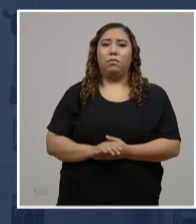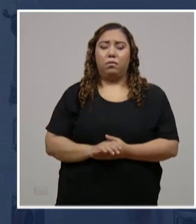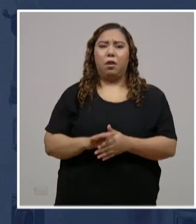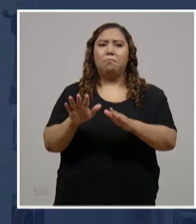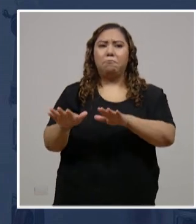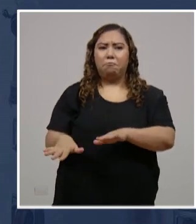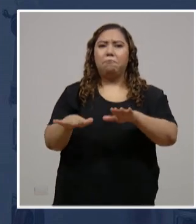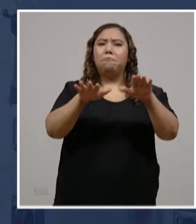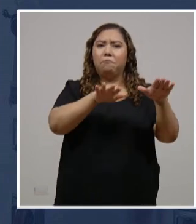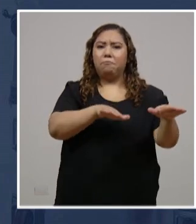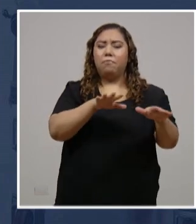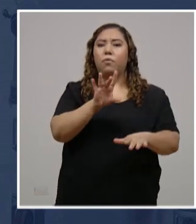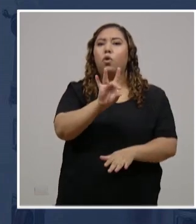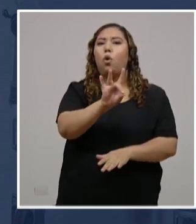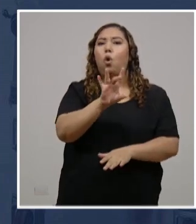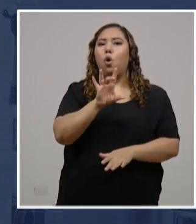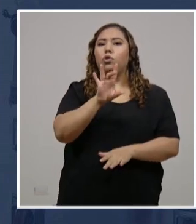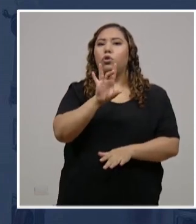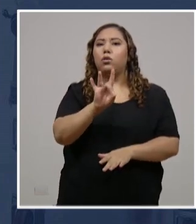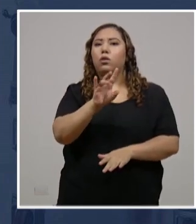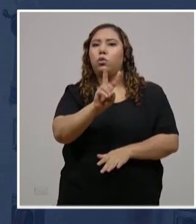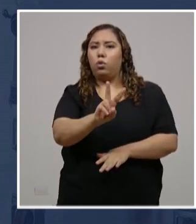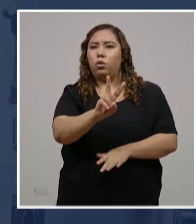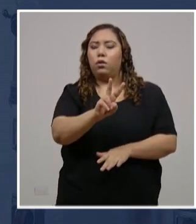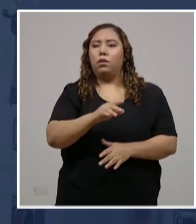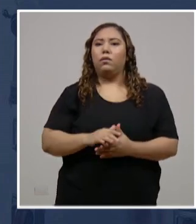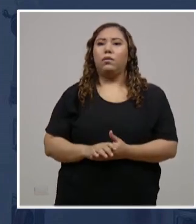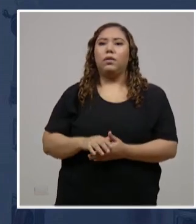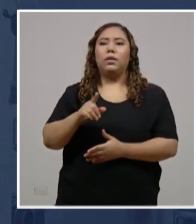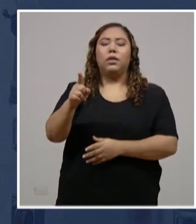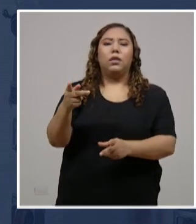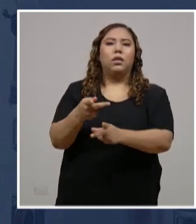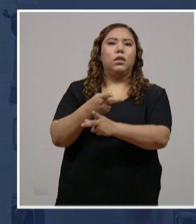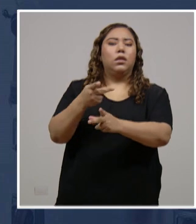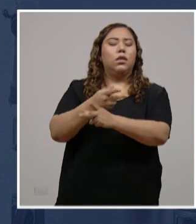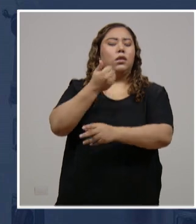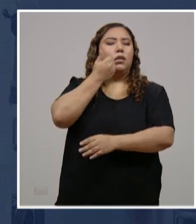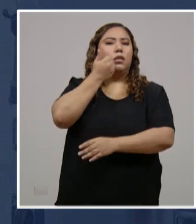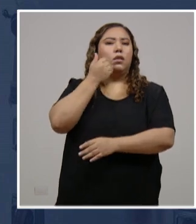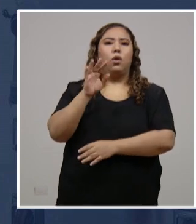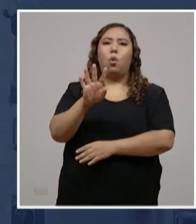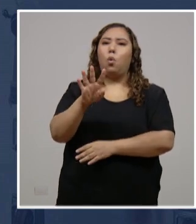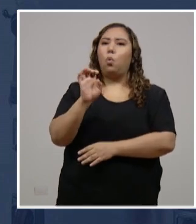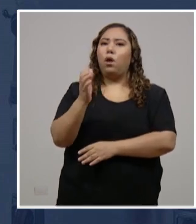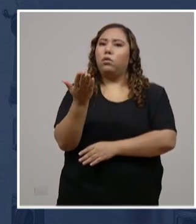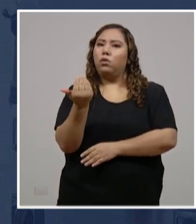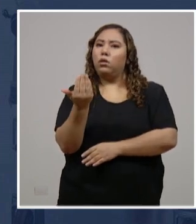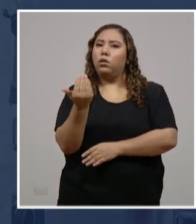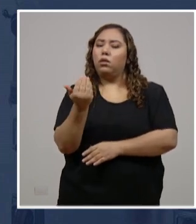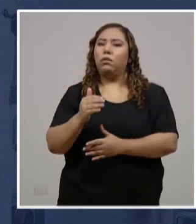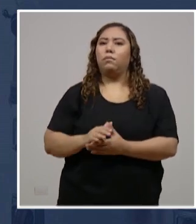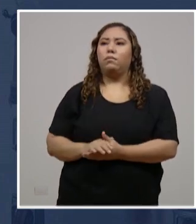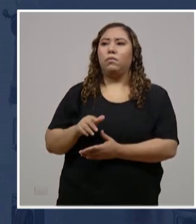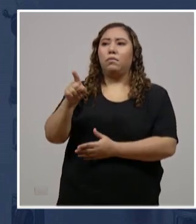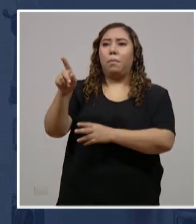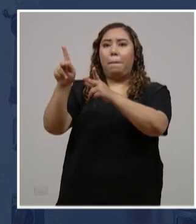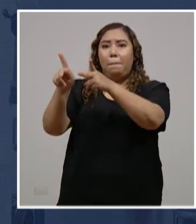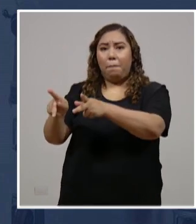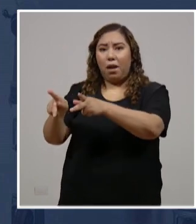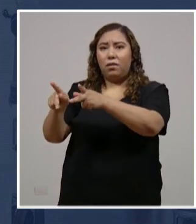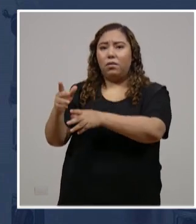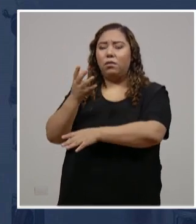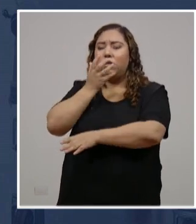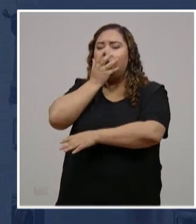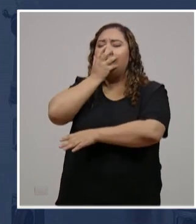estables, 882. En condiciones graves, 414. Y utilizando la unidad de